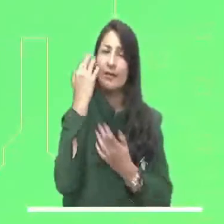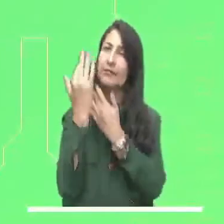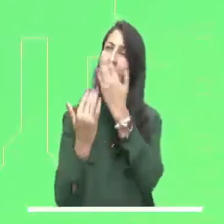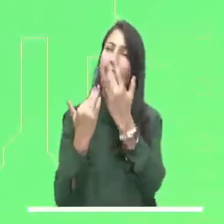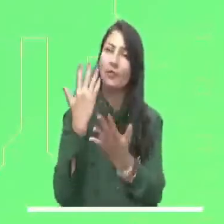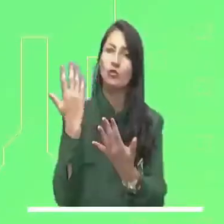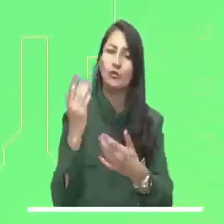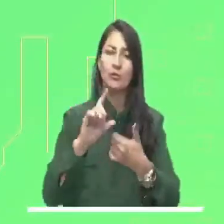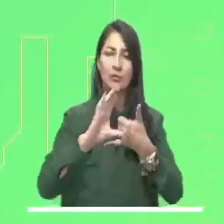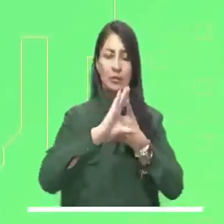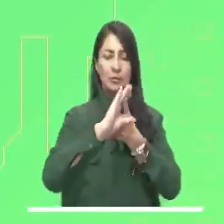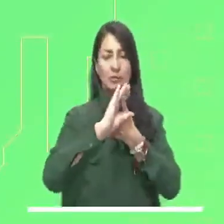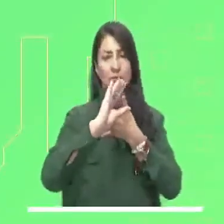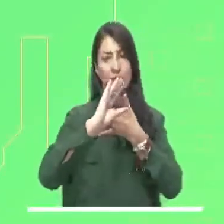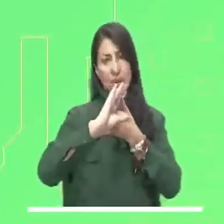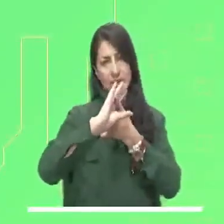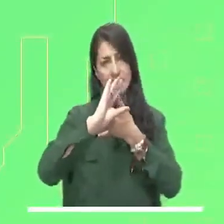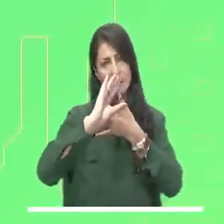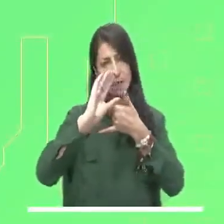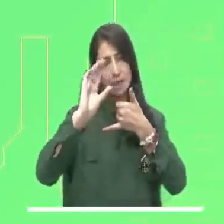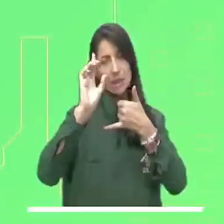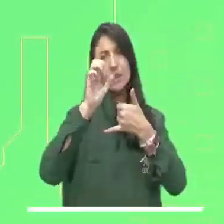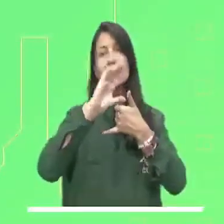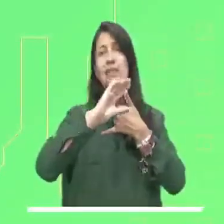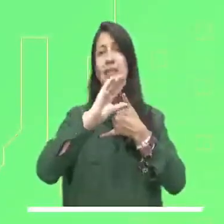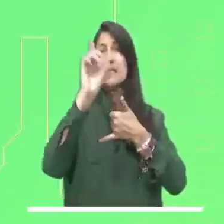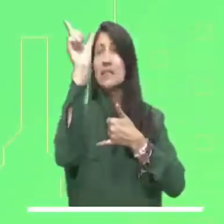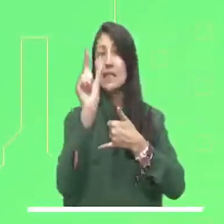Alerta naranja por incendios en Cesar y La Guajira.